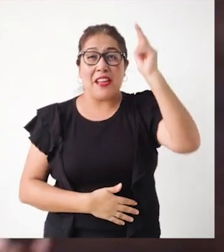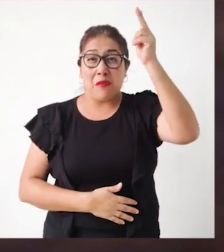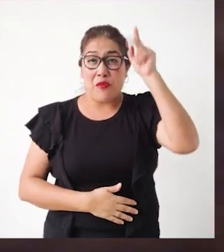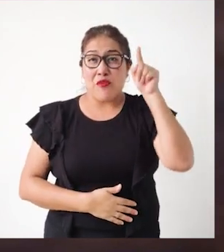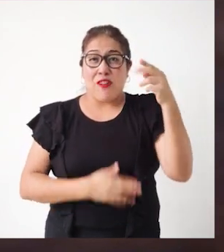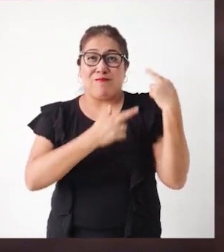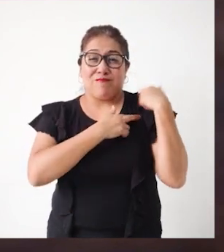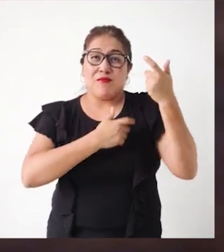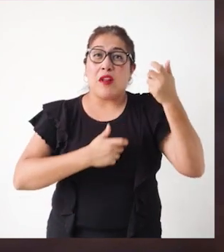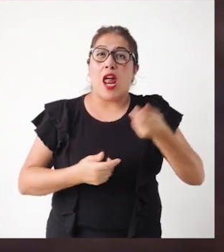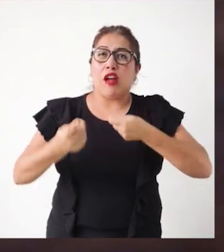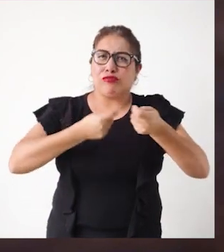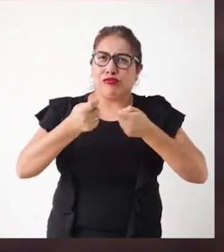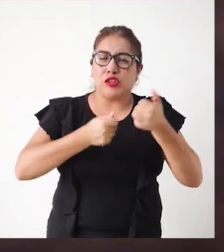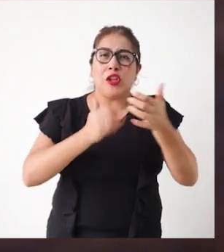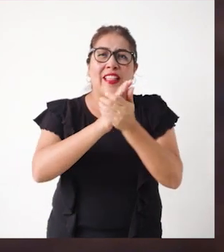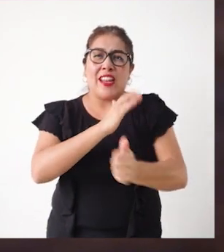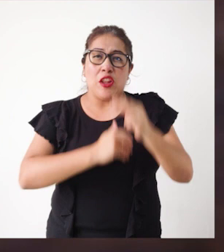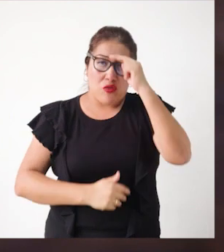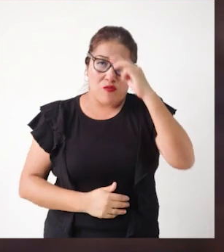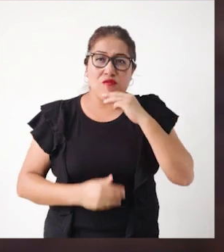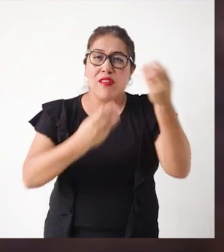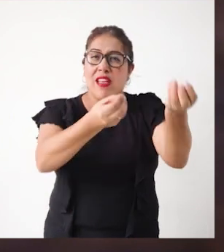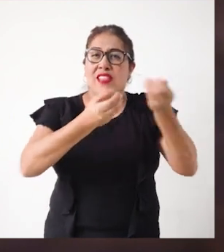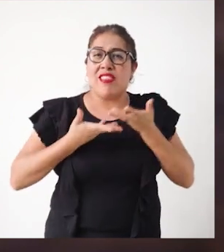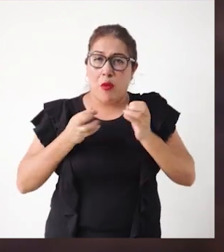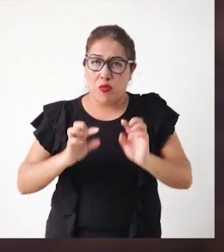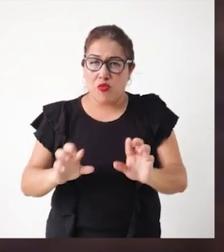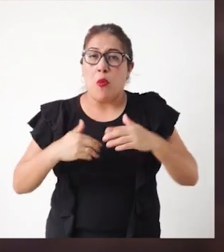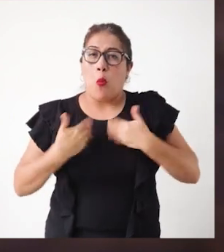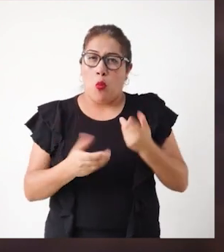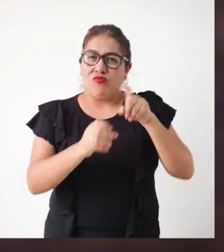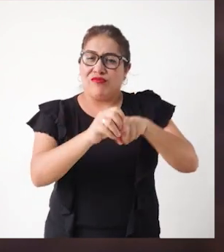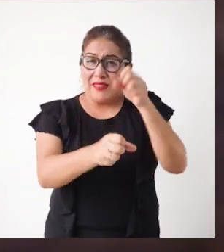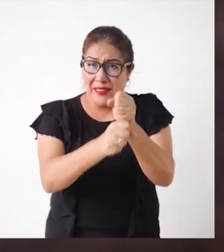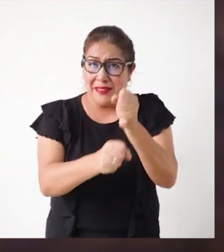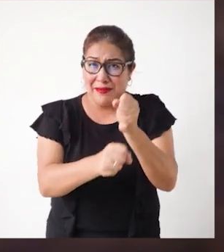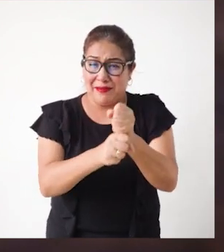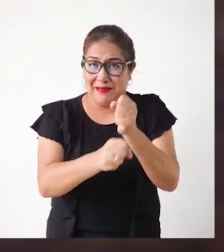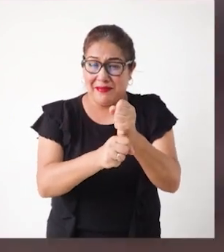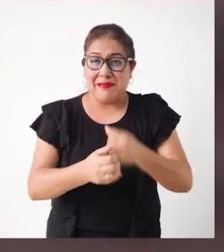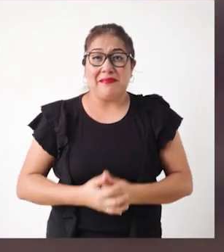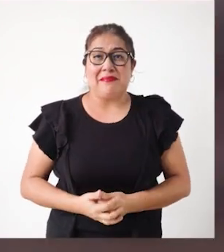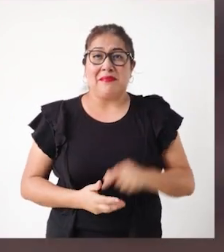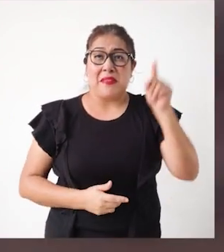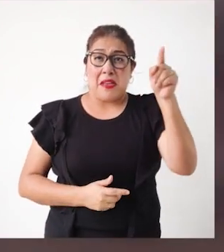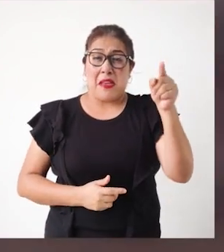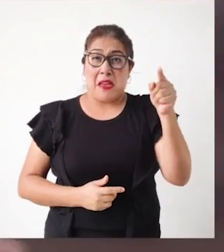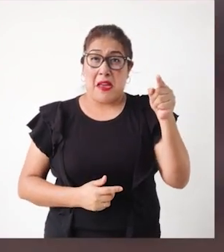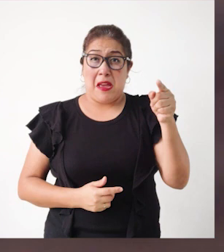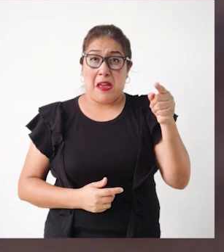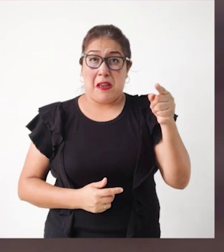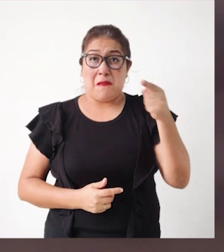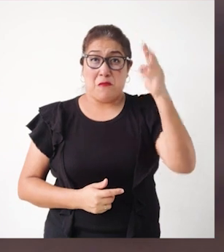profesora de gestión de talento humano, que me dio la oportunidad de poder trabajar. Ella no